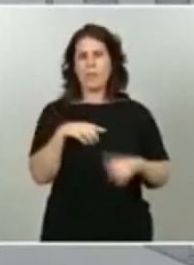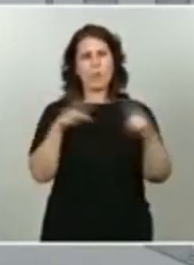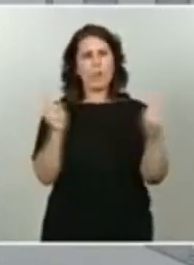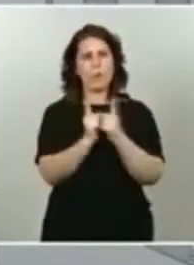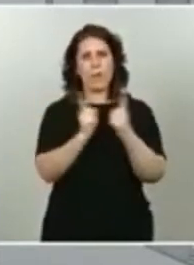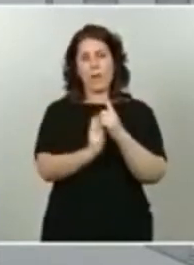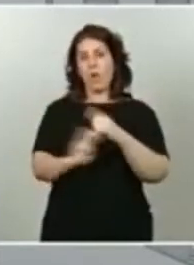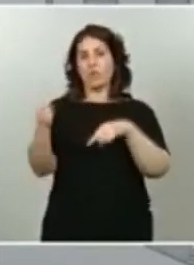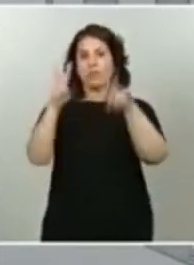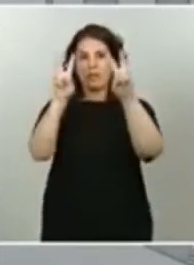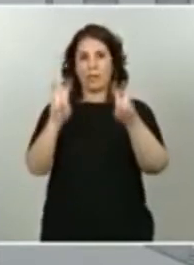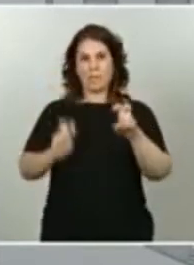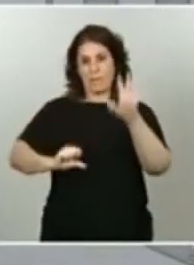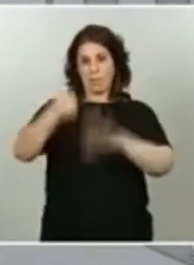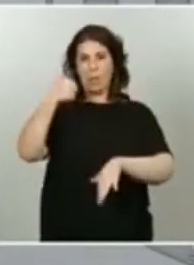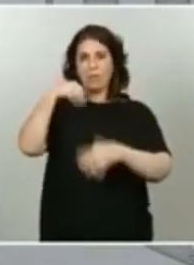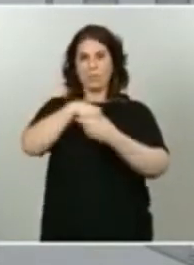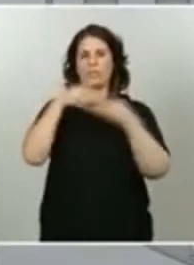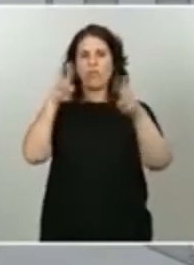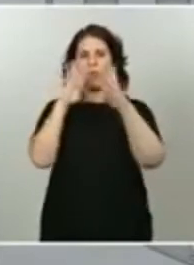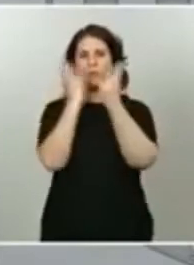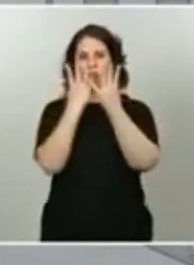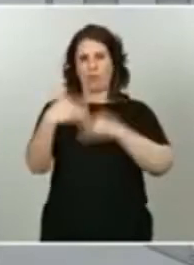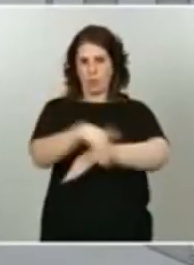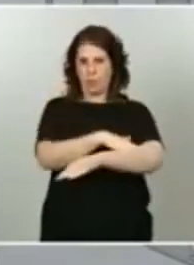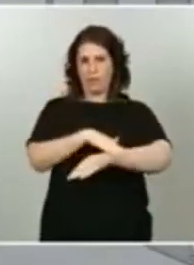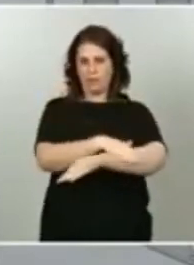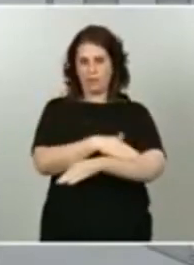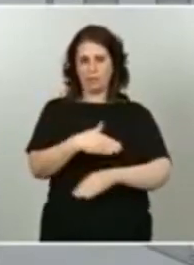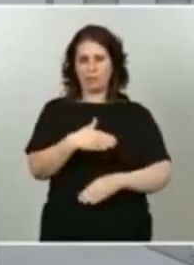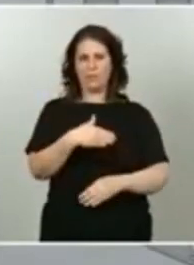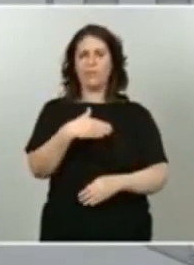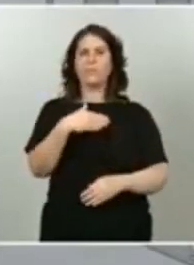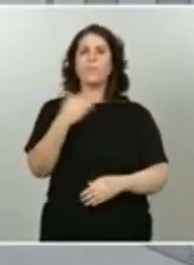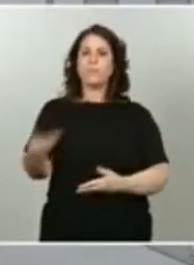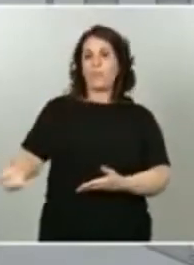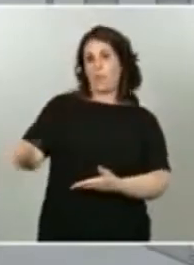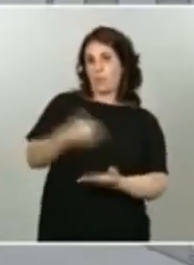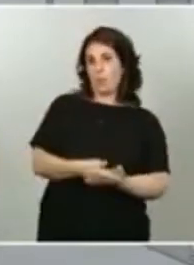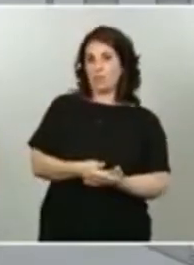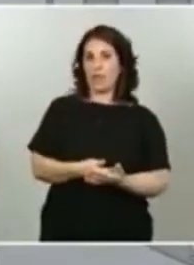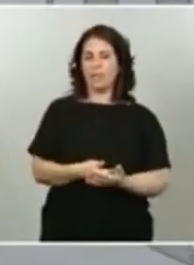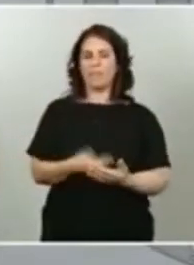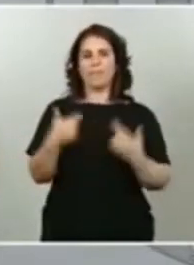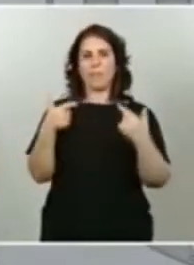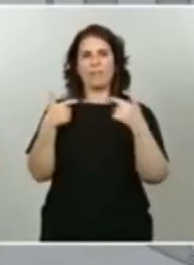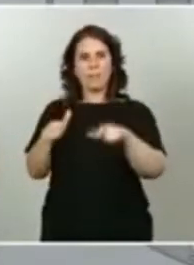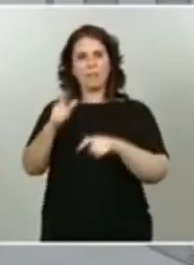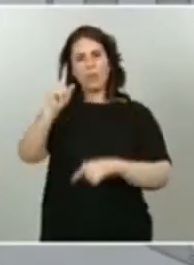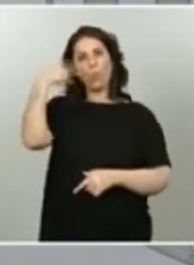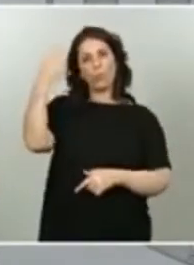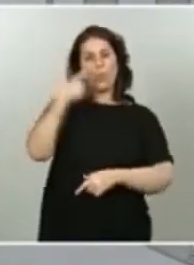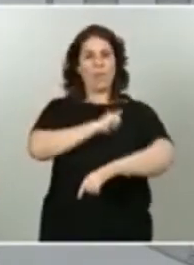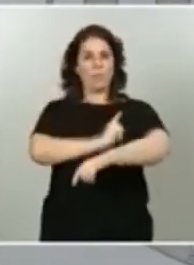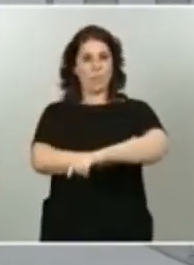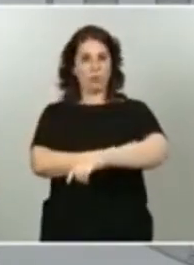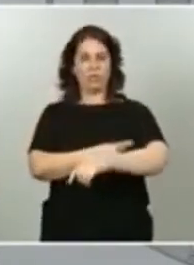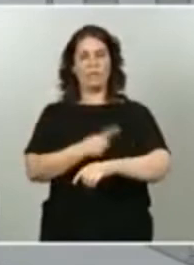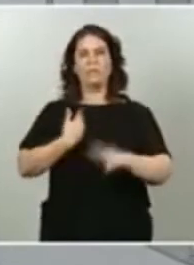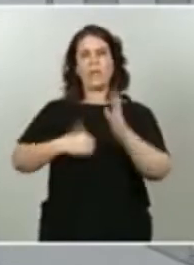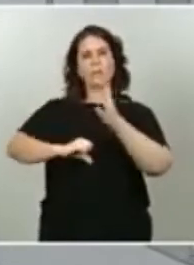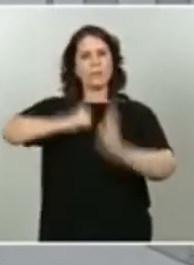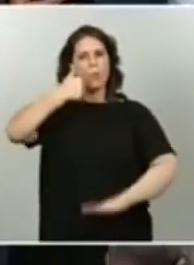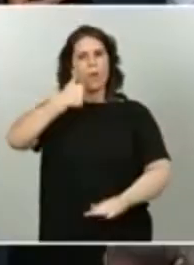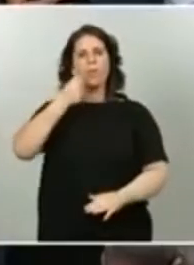en el Consejo de Ministros, decirles que a propuesta del Departamento de Cultura y Deportes hemos aprobado una